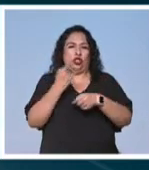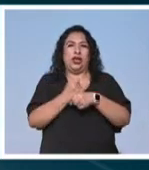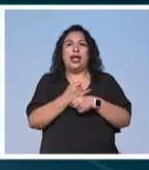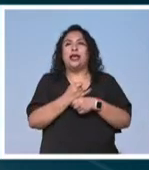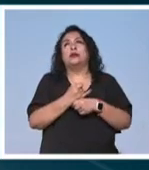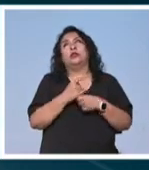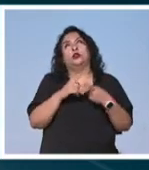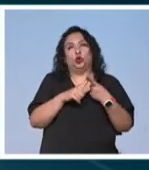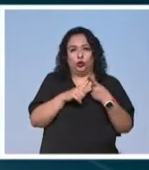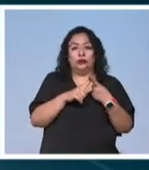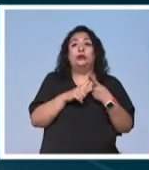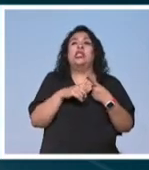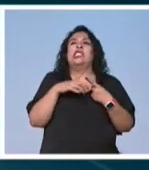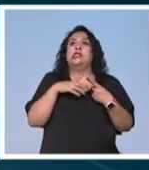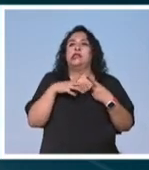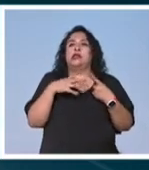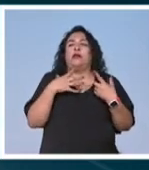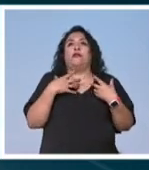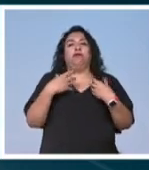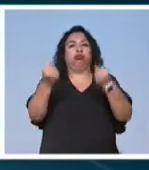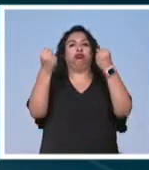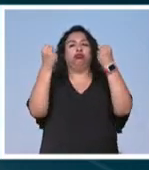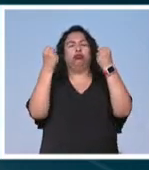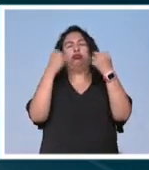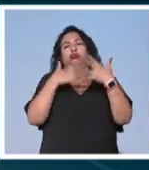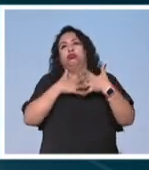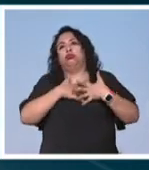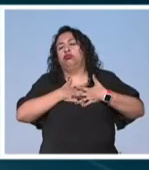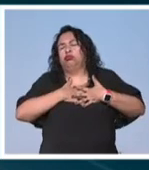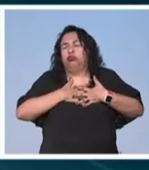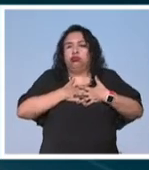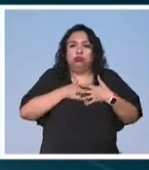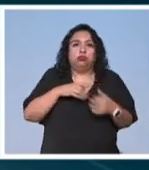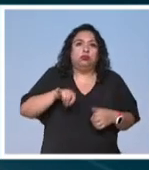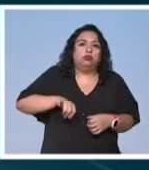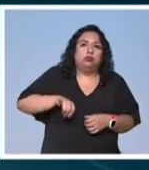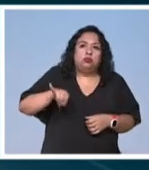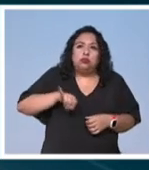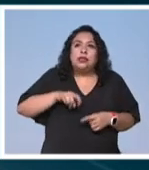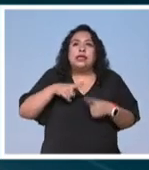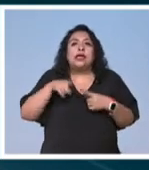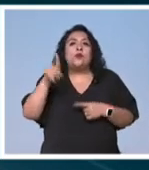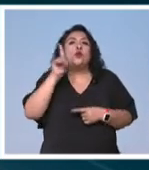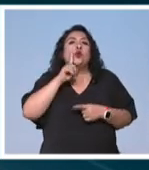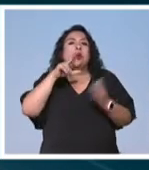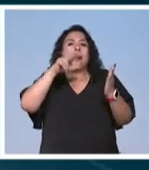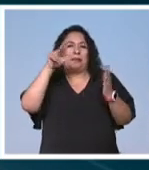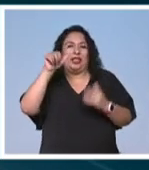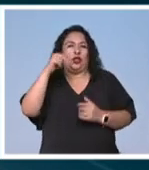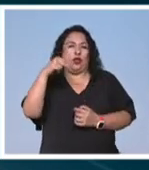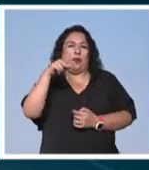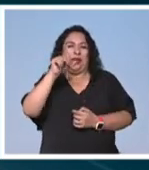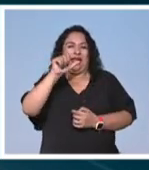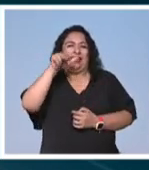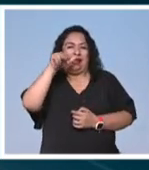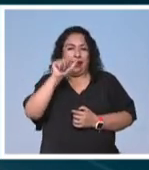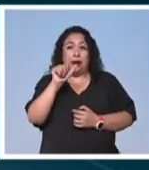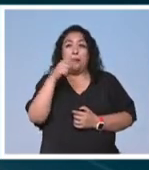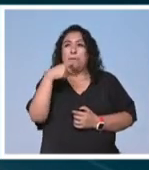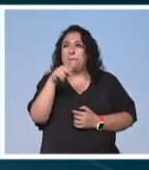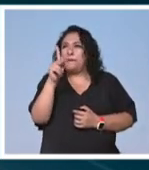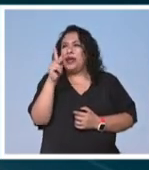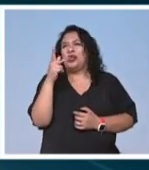personaje que siente un arrebato totalmente pasional, un gran interés por Ana, la pintora, pero en términos